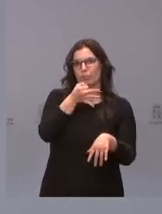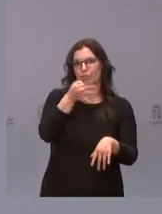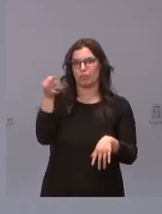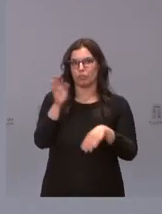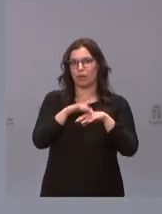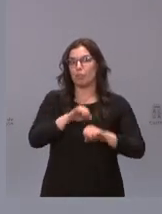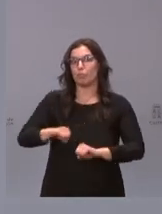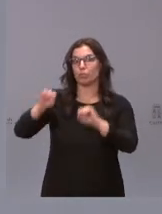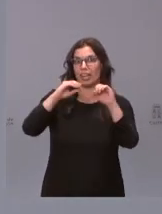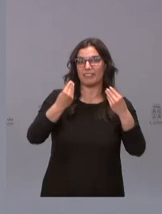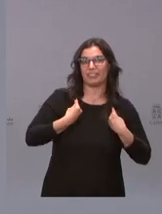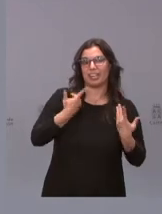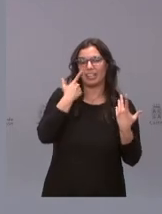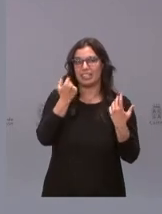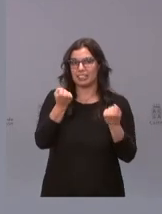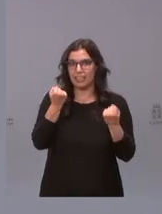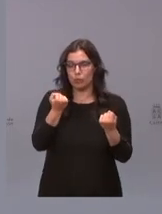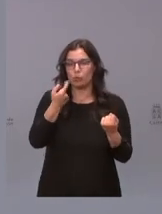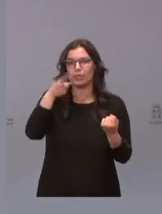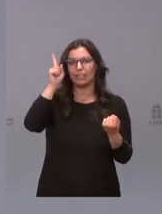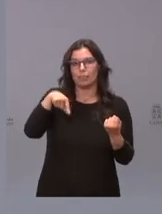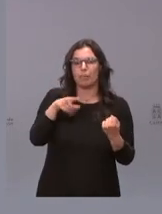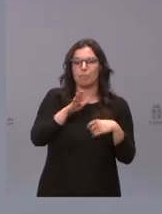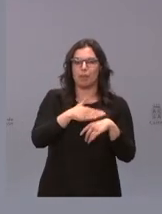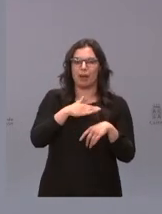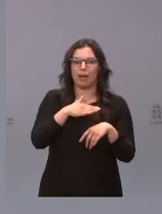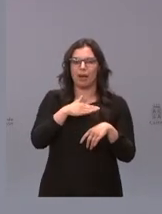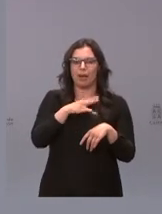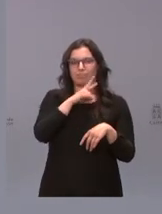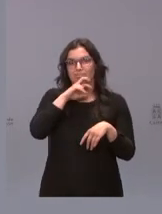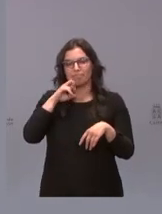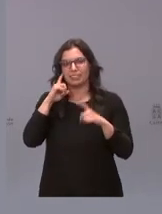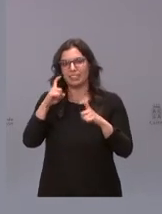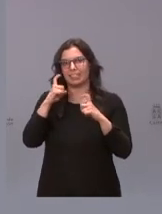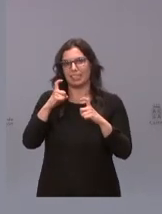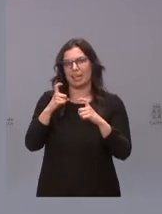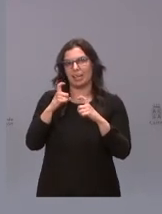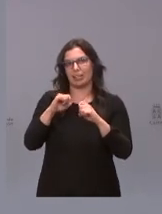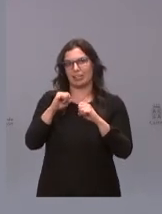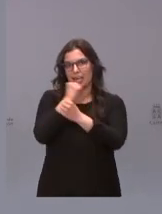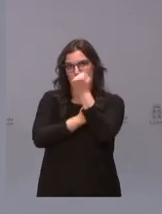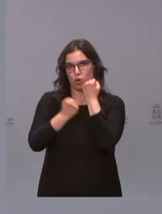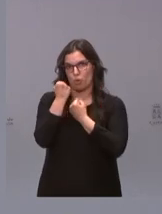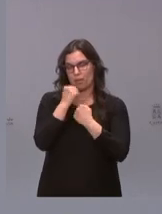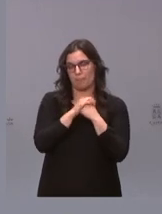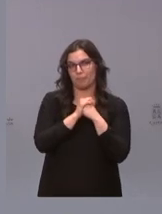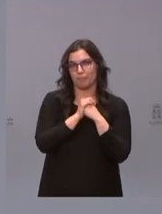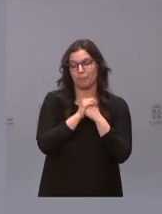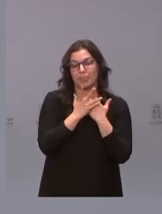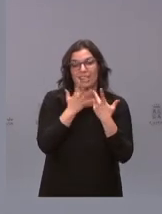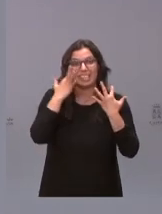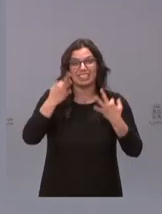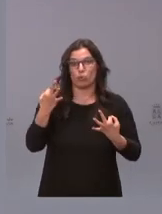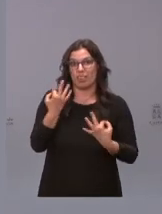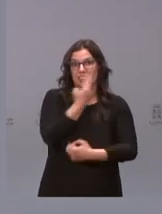salud y también garantizar mantener la economía solo desde la seguridad sanitaria